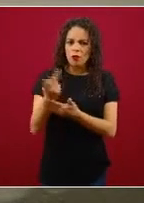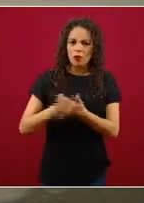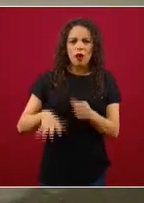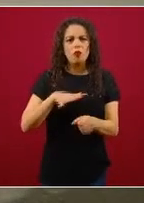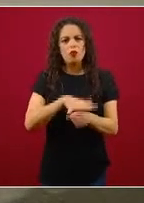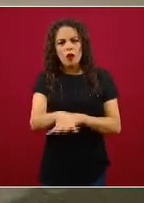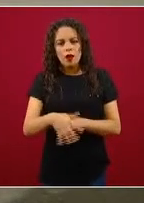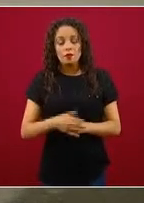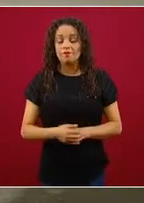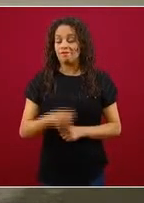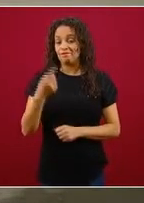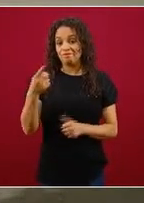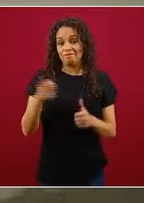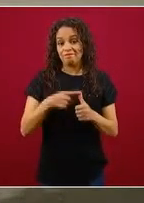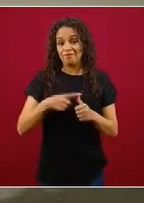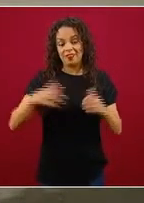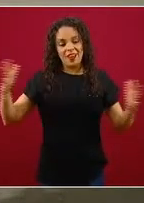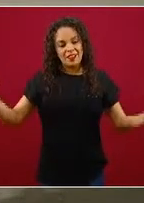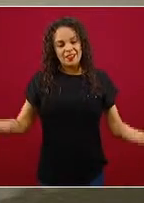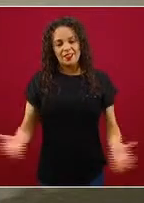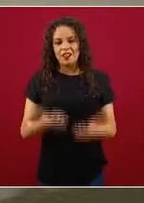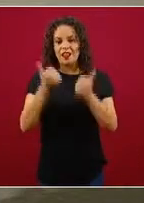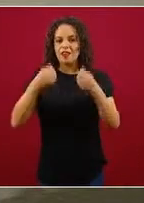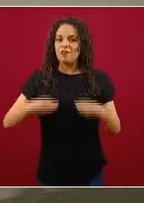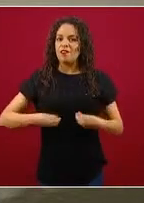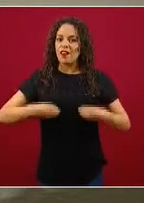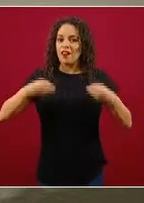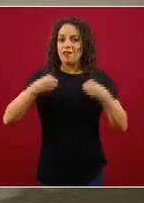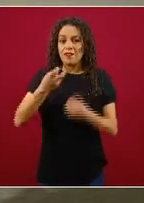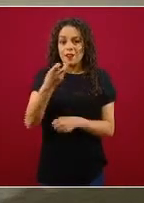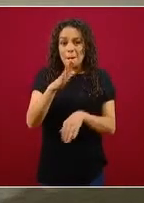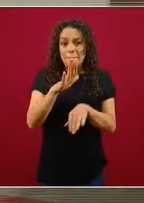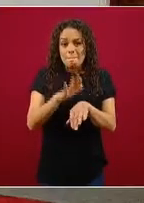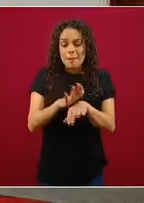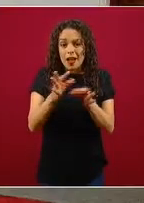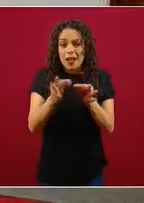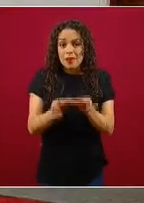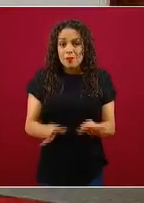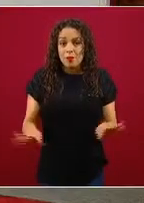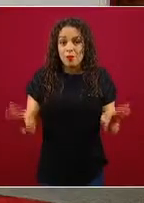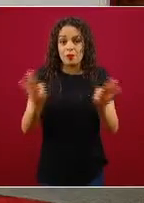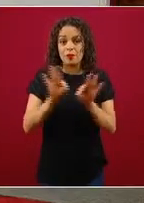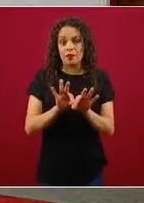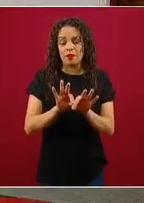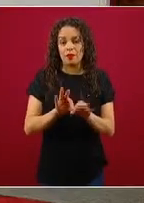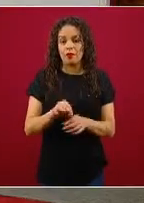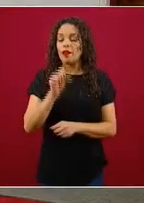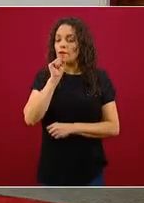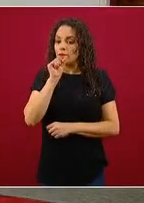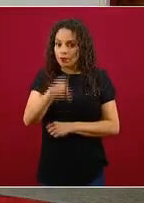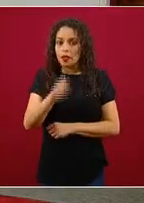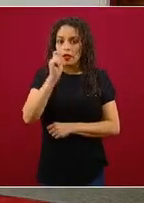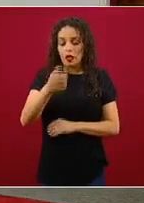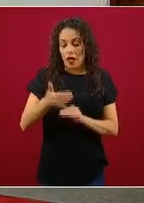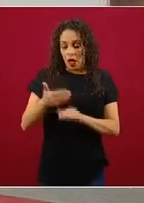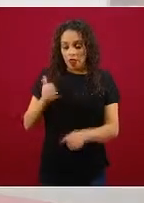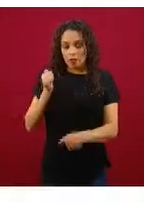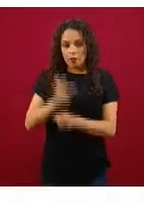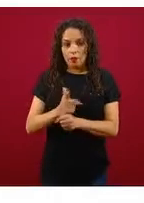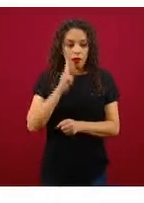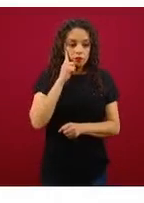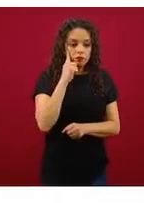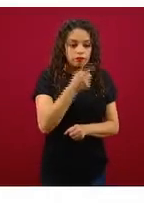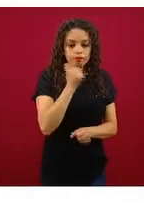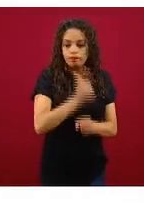salvar vidas, esa es nuestra tarea fundamental. También identificar tempranamente los casos para